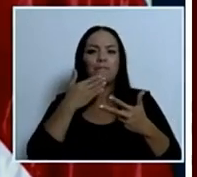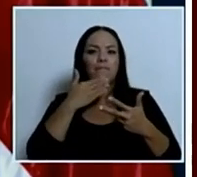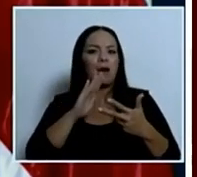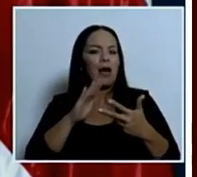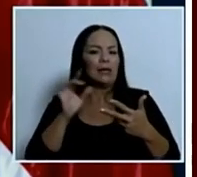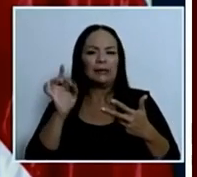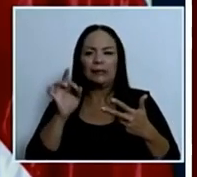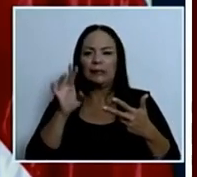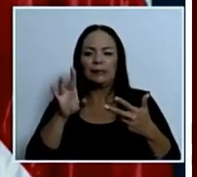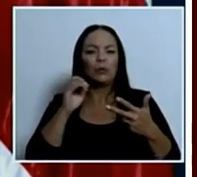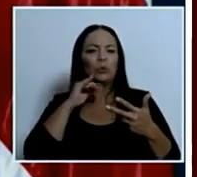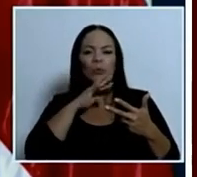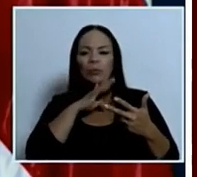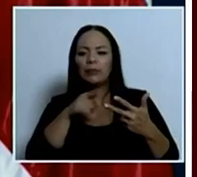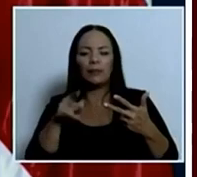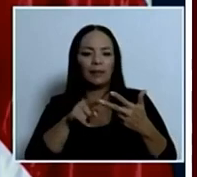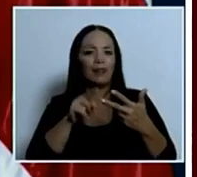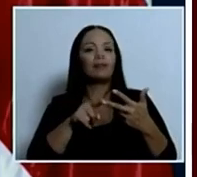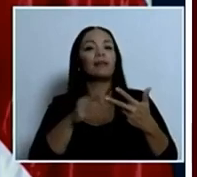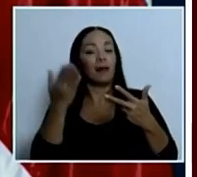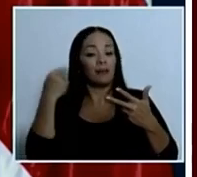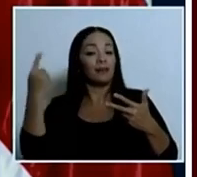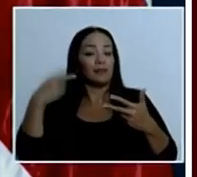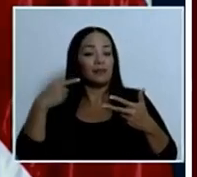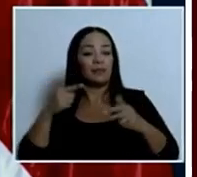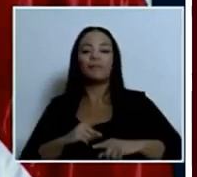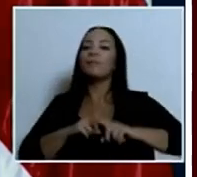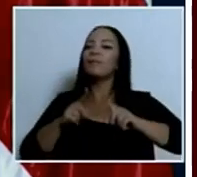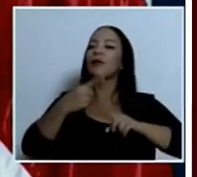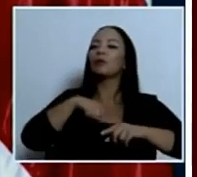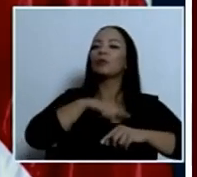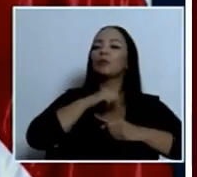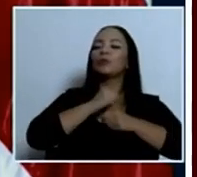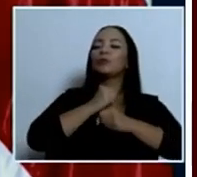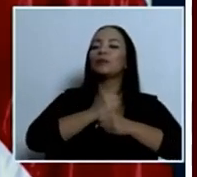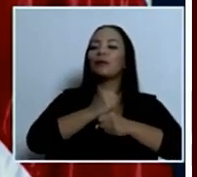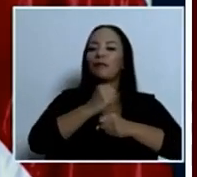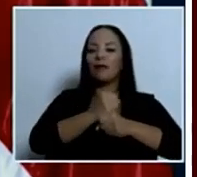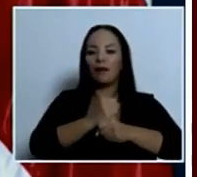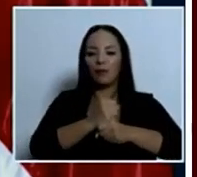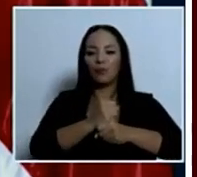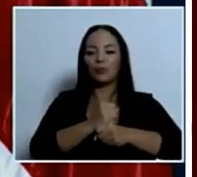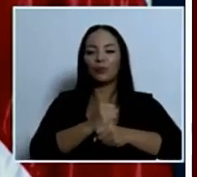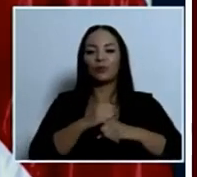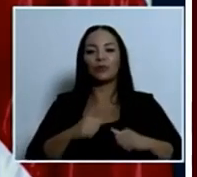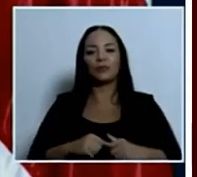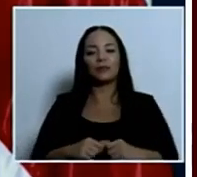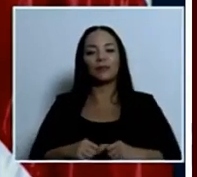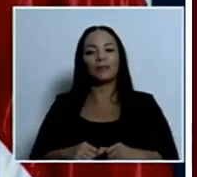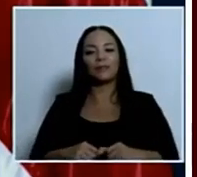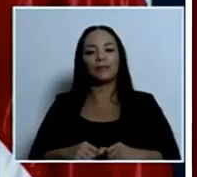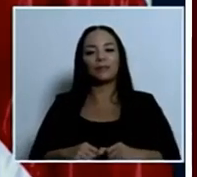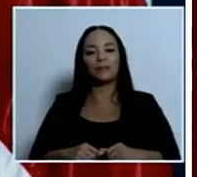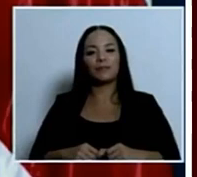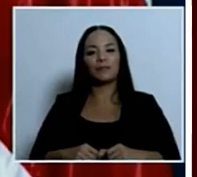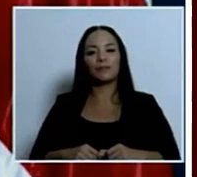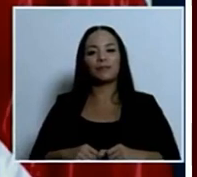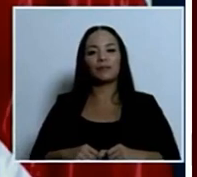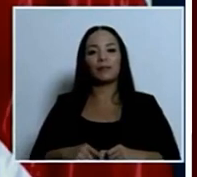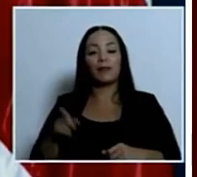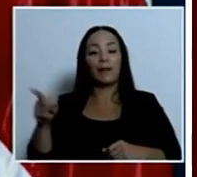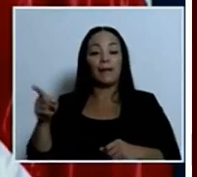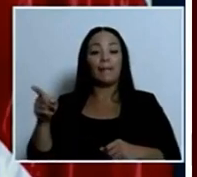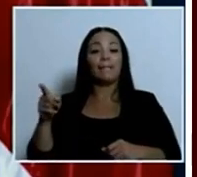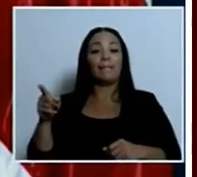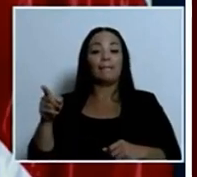Y sí, entonces nos pusimos a trabajar. Cuando el ministro vino de relevo, porque él no